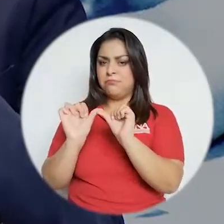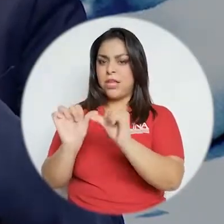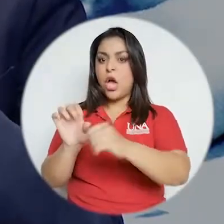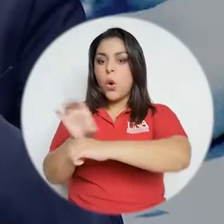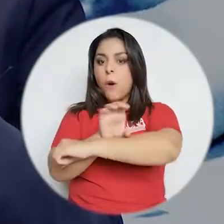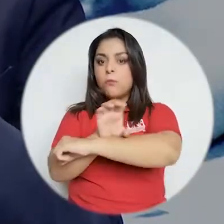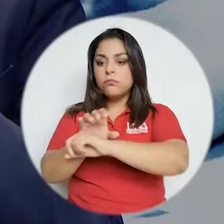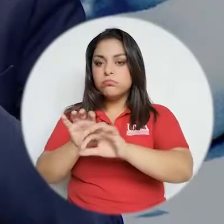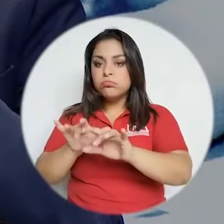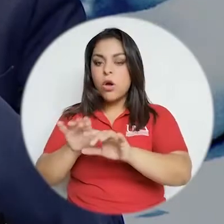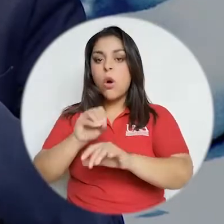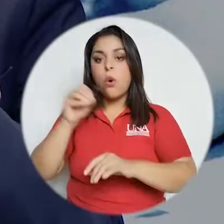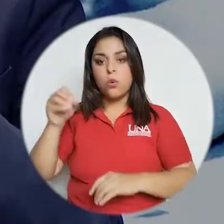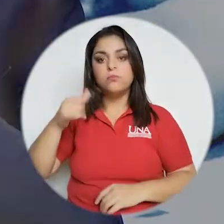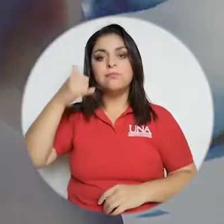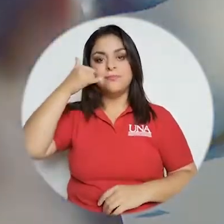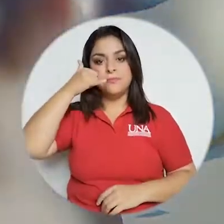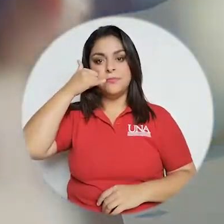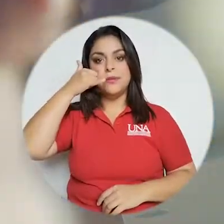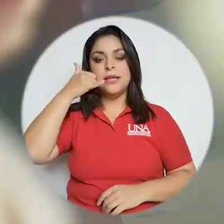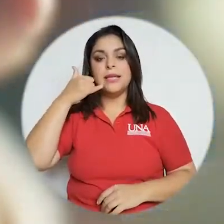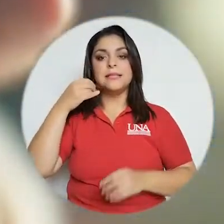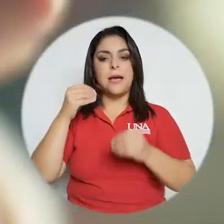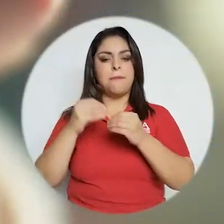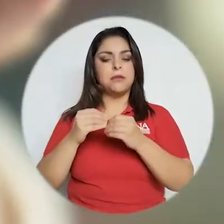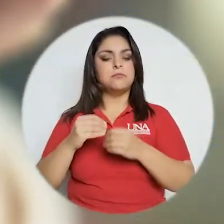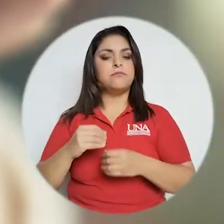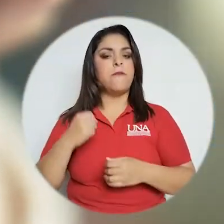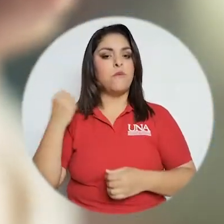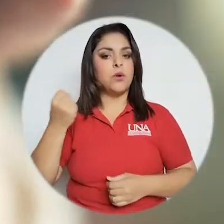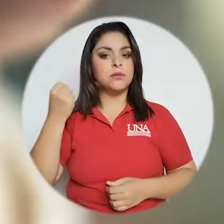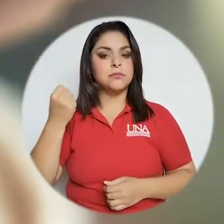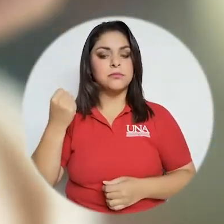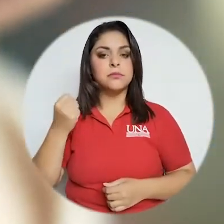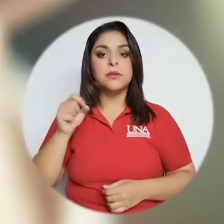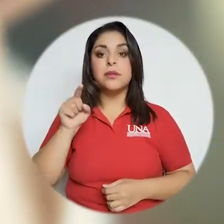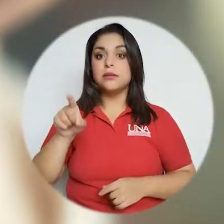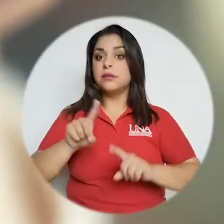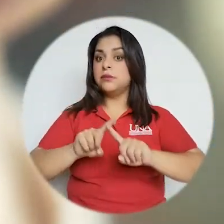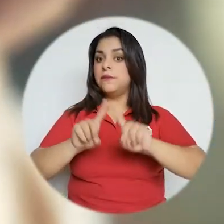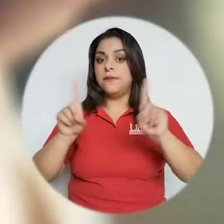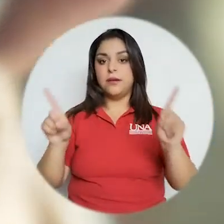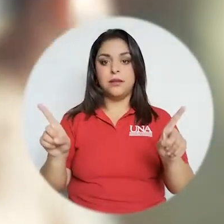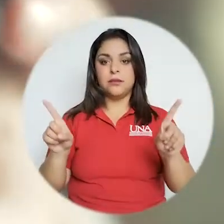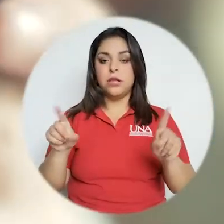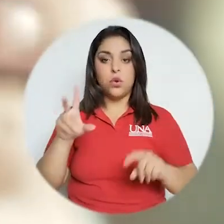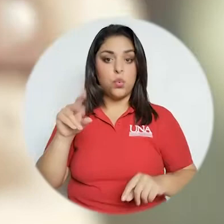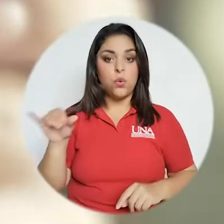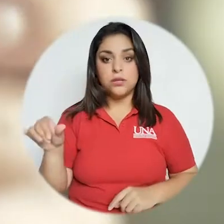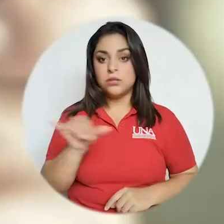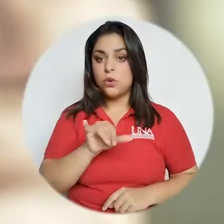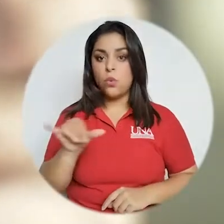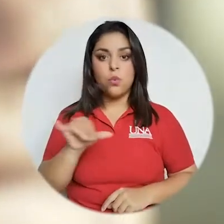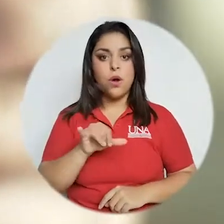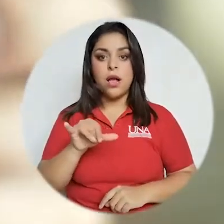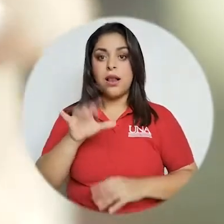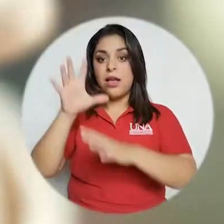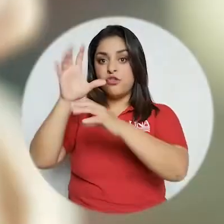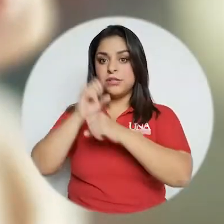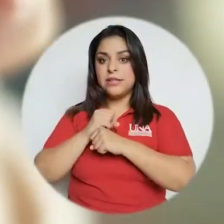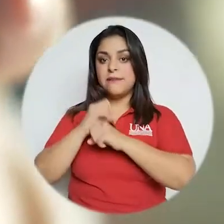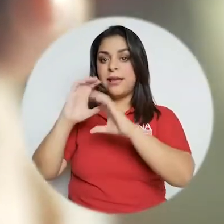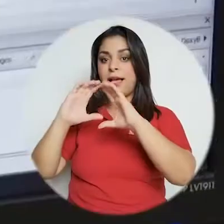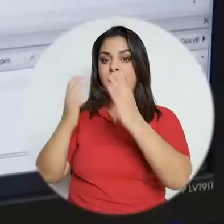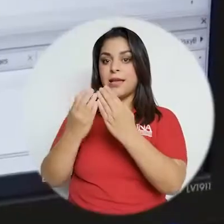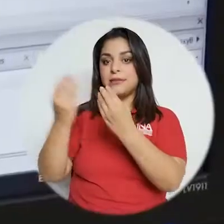forma estable a través de una computadora o un dispositivo que sea mucho más robusto ahí hay una diferencia tremenda no